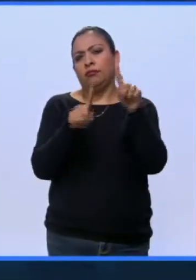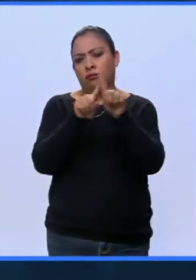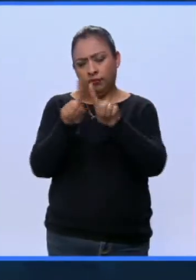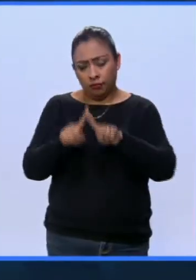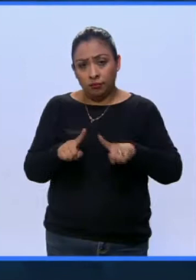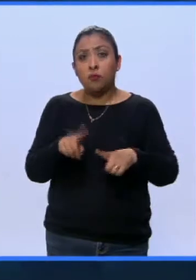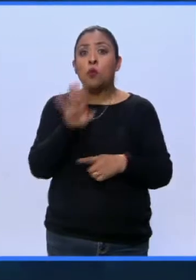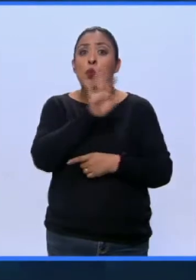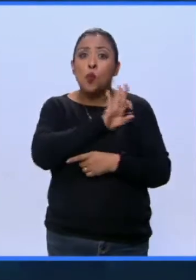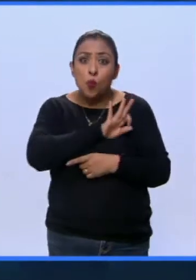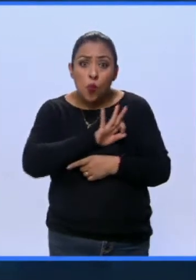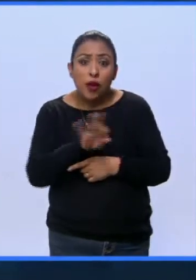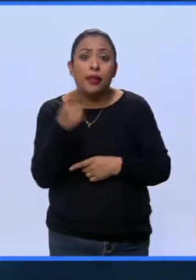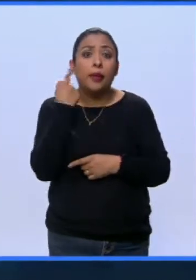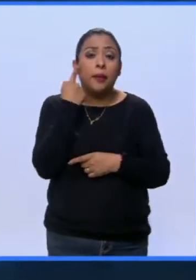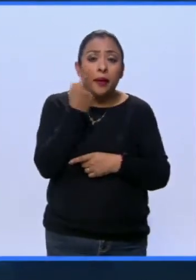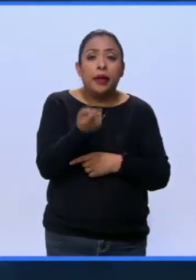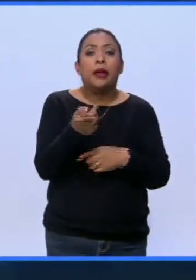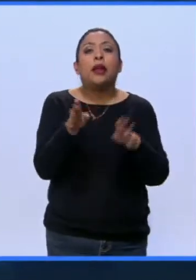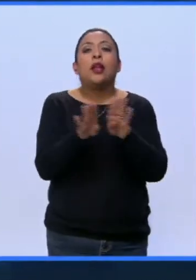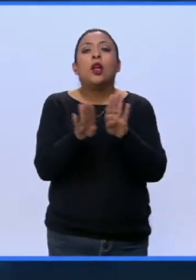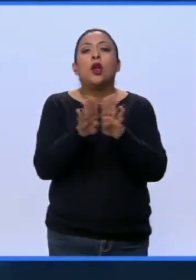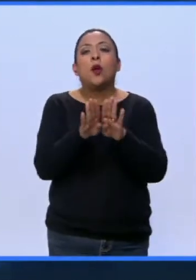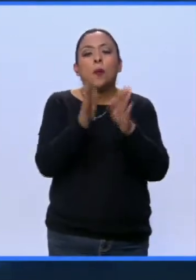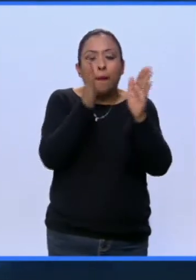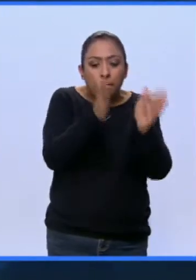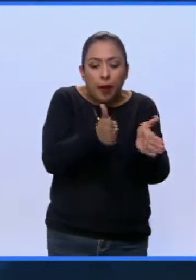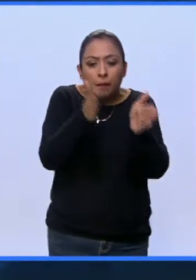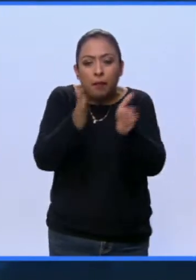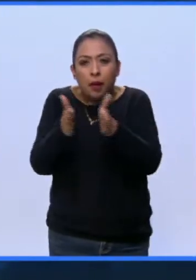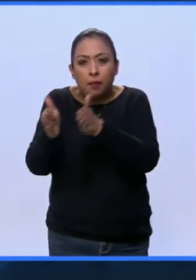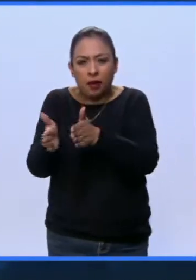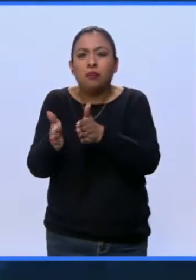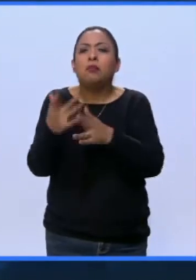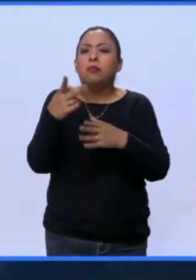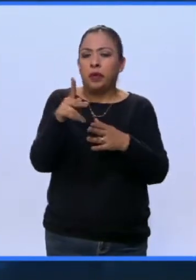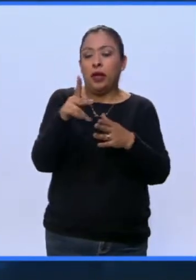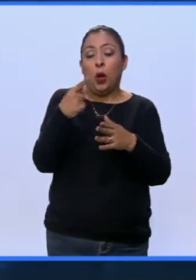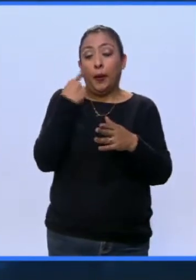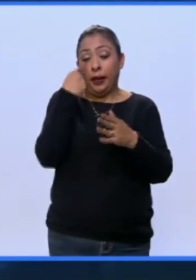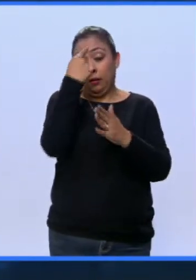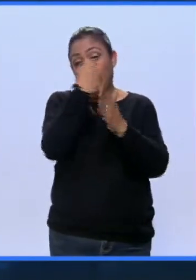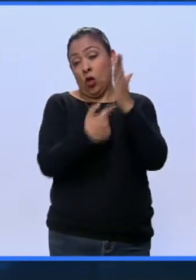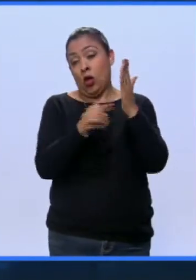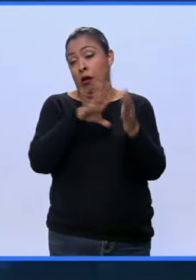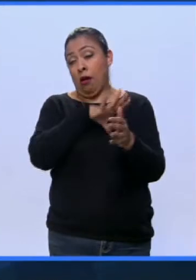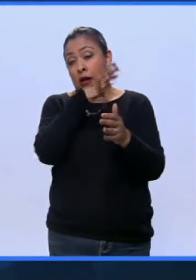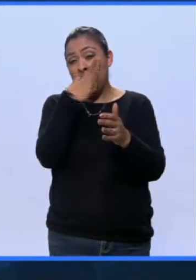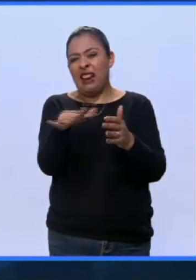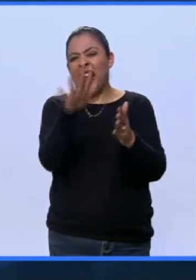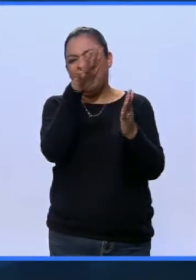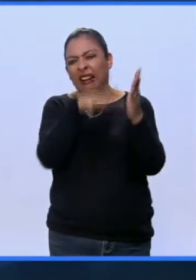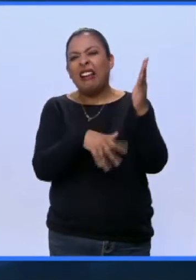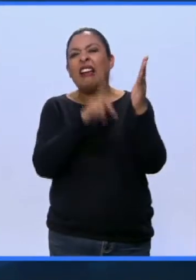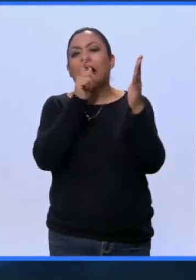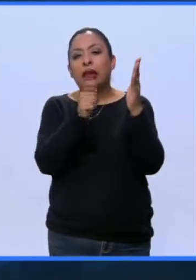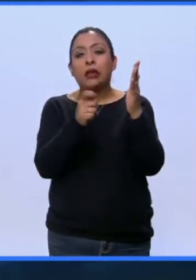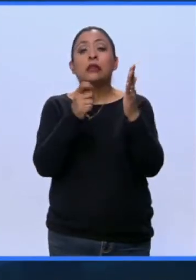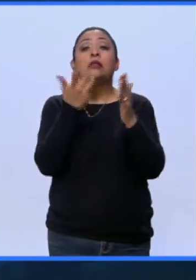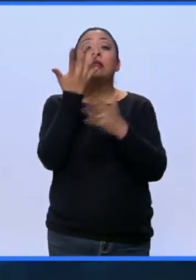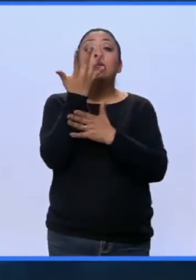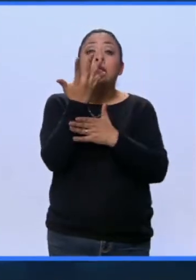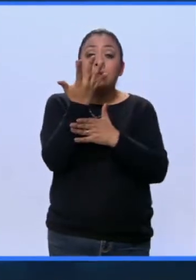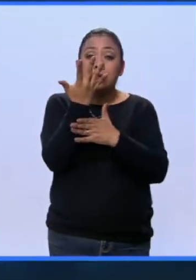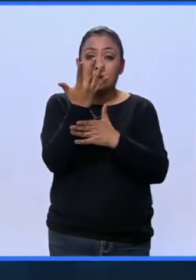puede de alguna manera ver como módulos individuales, pero es bueno tener como todo el panorama completo yendo a las cinco